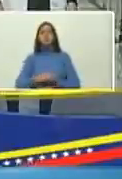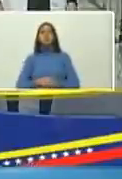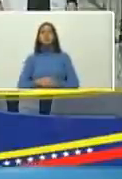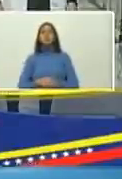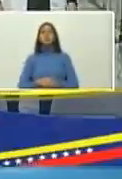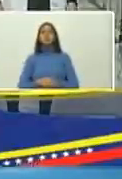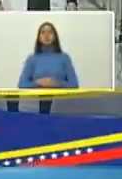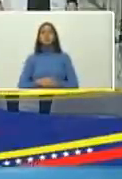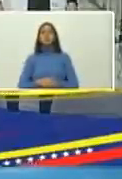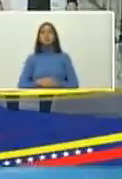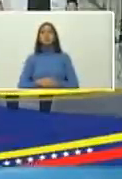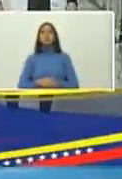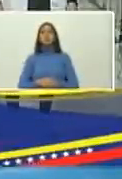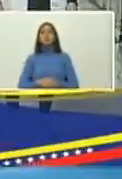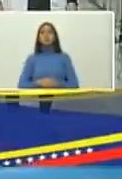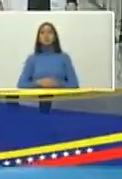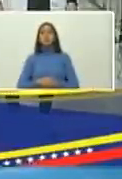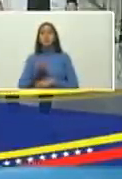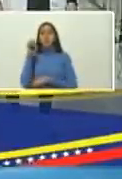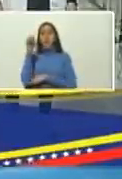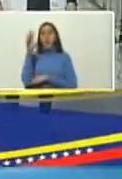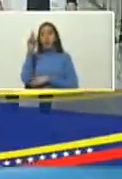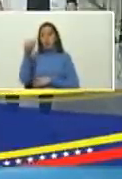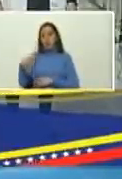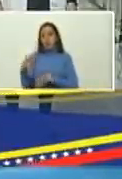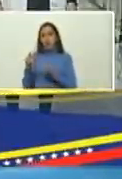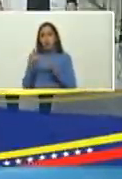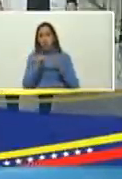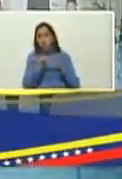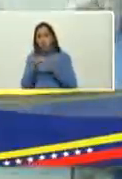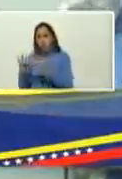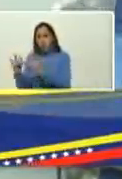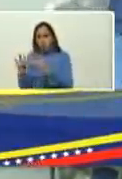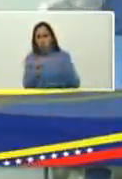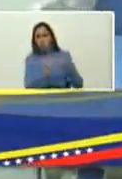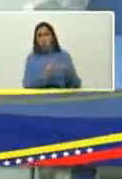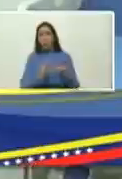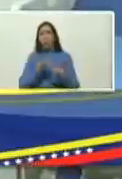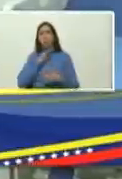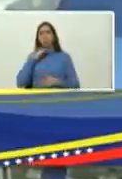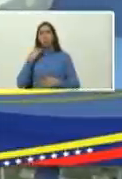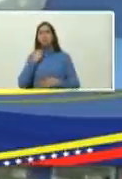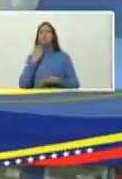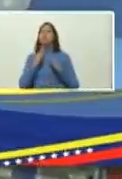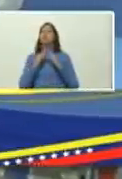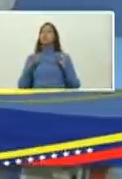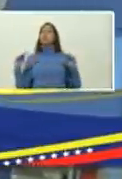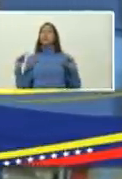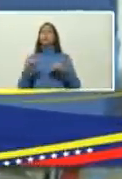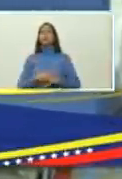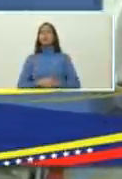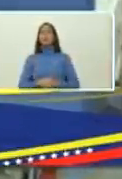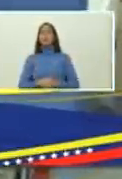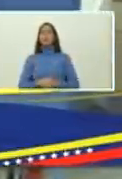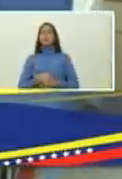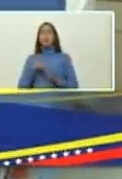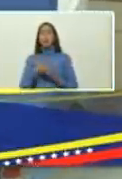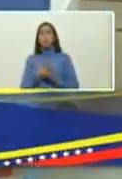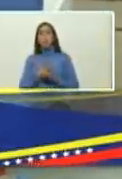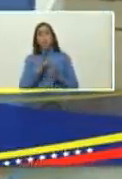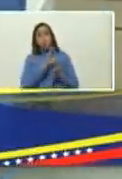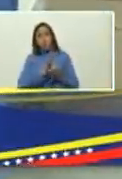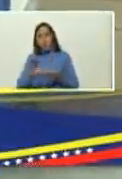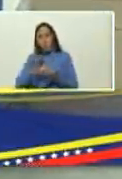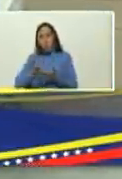citoscopio lámparas sialíticas camillas de traslado laringoscopio todo esto presidente con una inversión